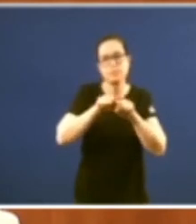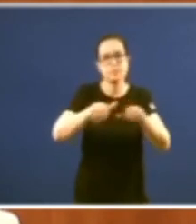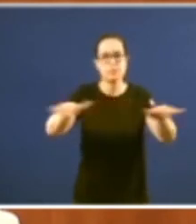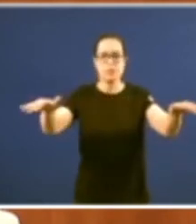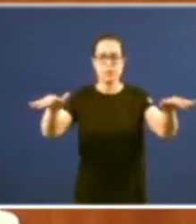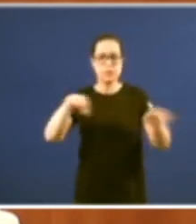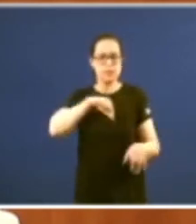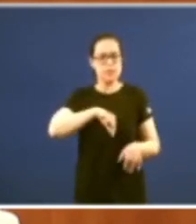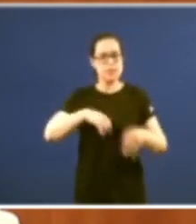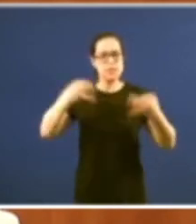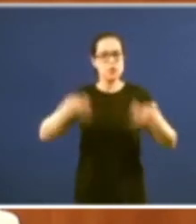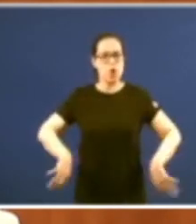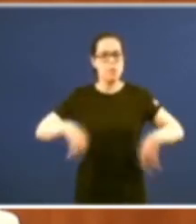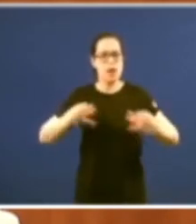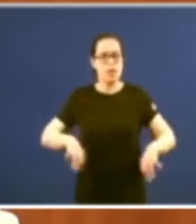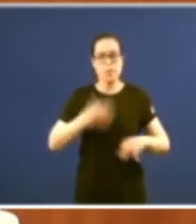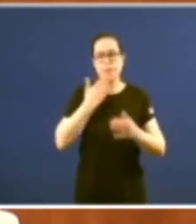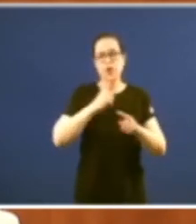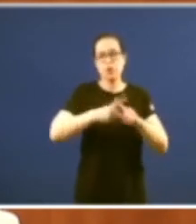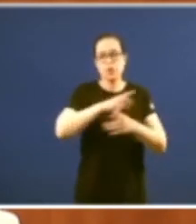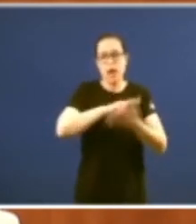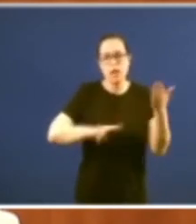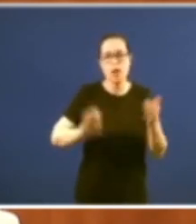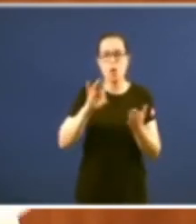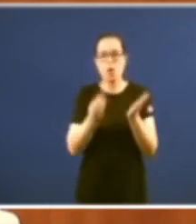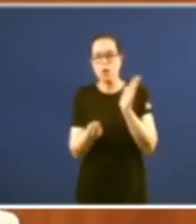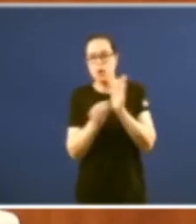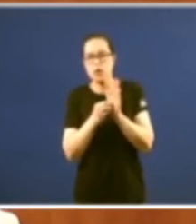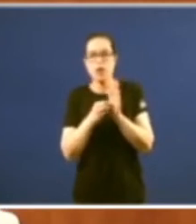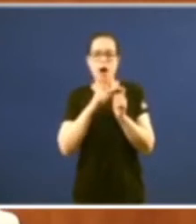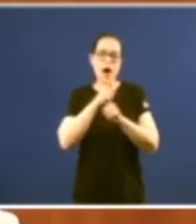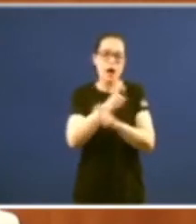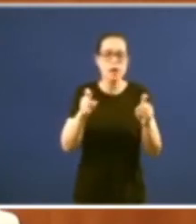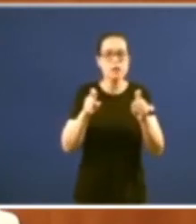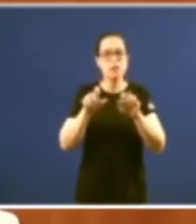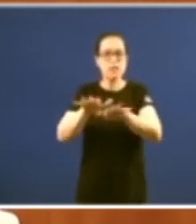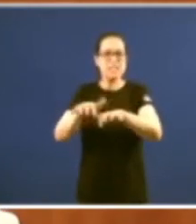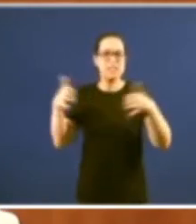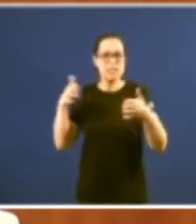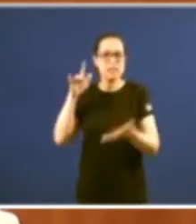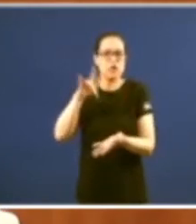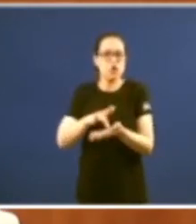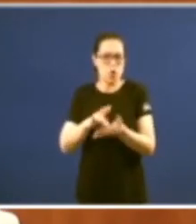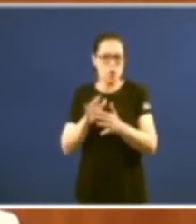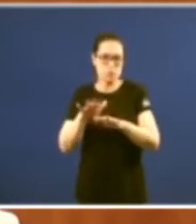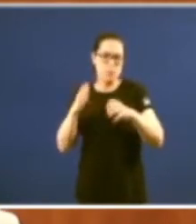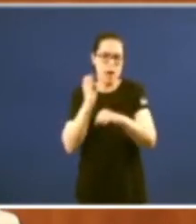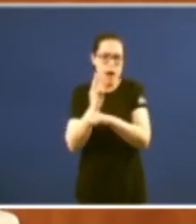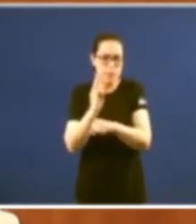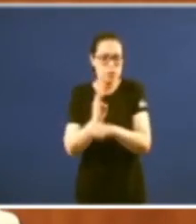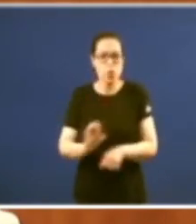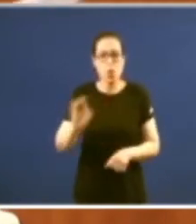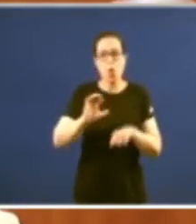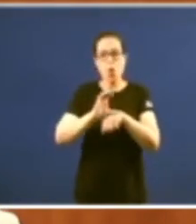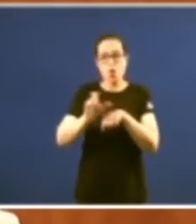non? Cando falamos de xunta cando informamos dun pleno do Parlamento cando recollemos unha unha roda de prensa dun